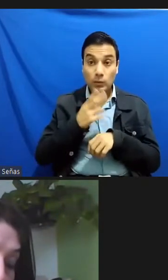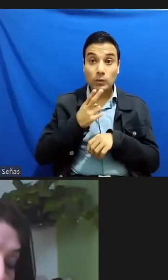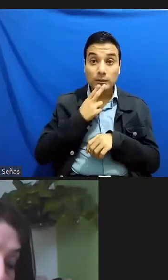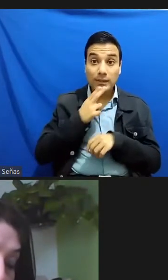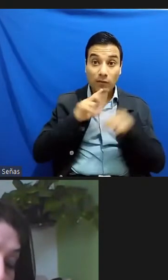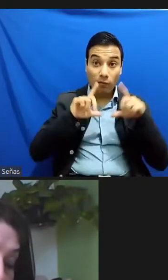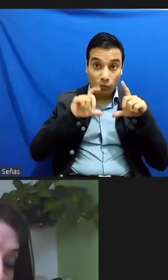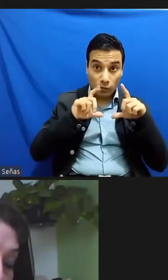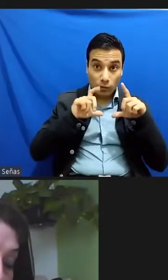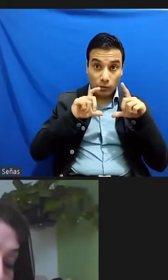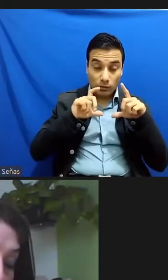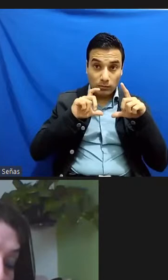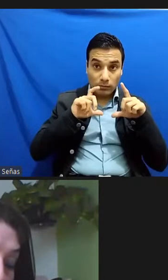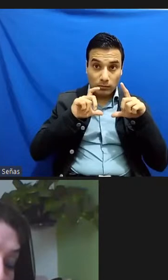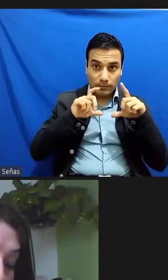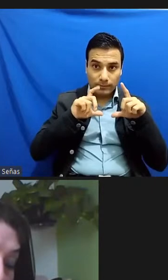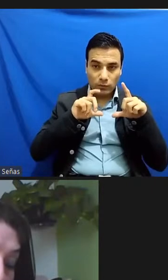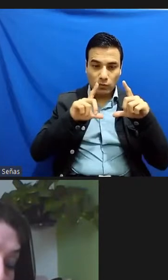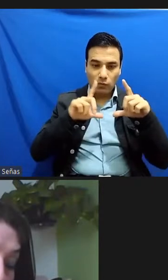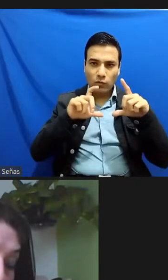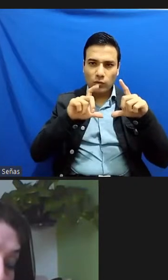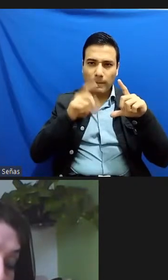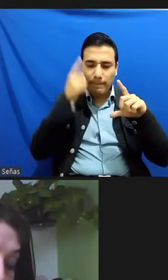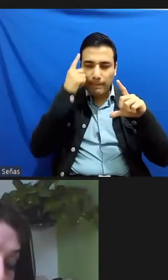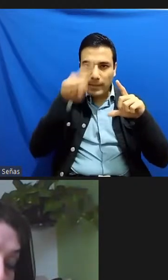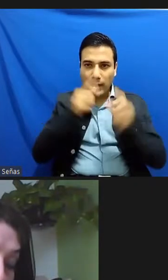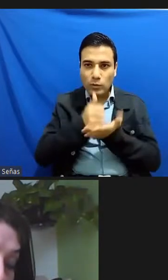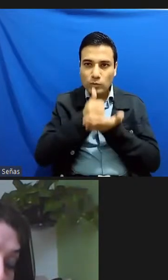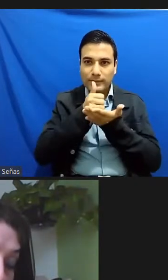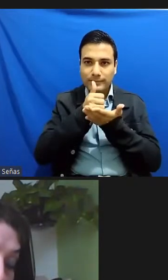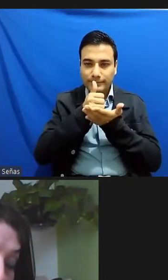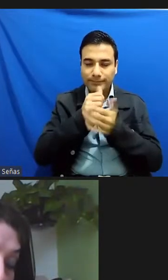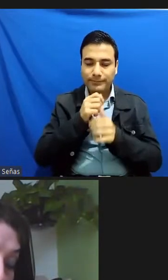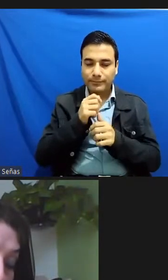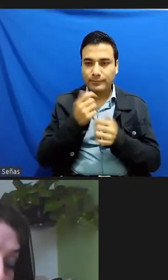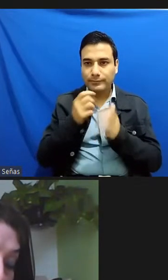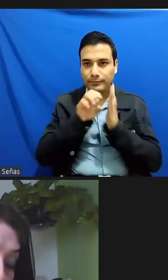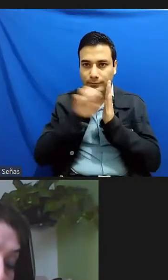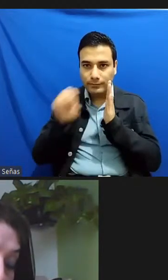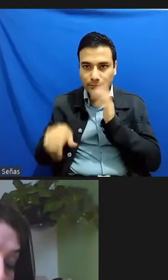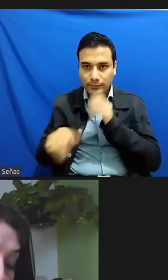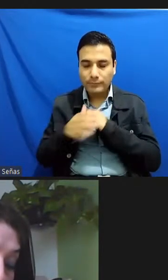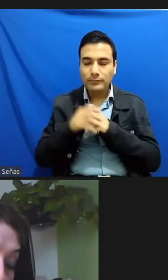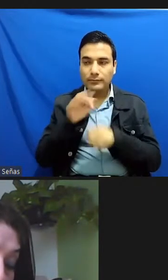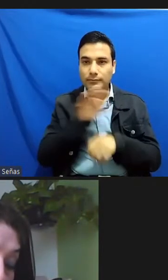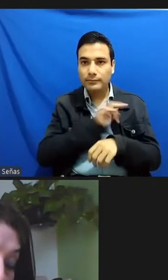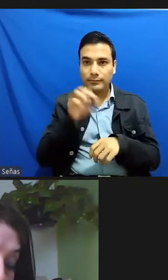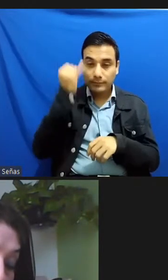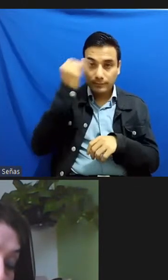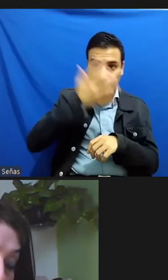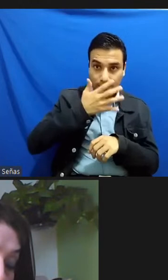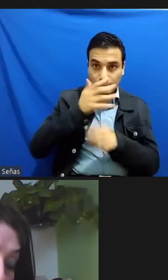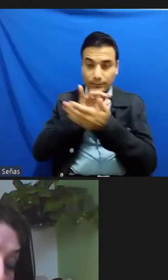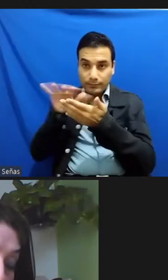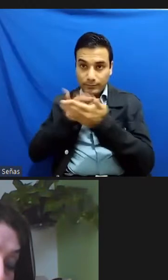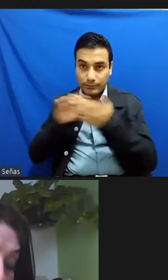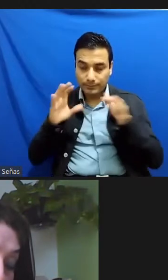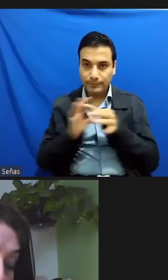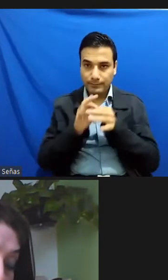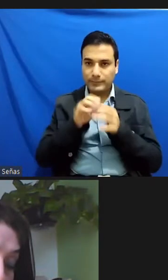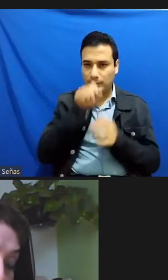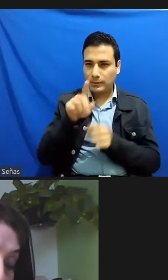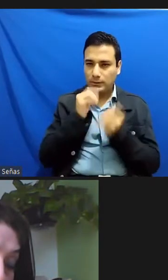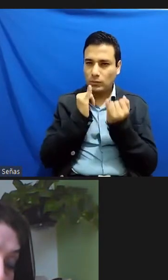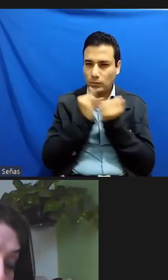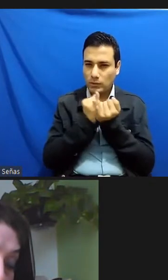como un complemento donde había una conversación entre texto e imagen pero también habría pienso yo